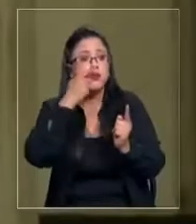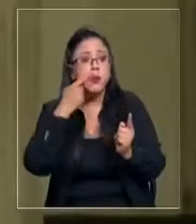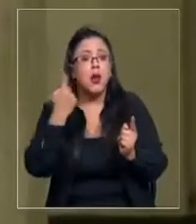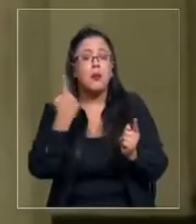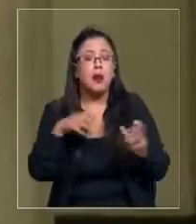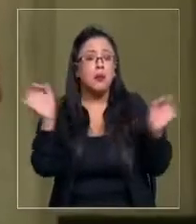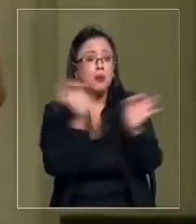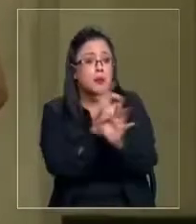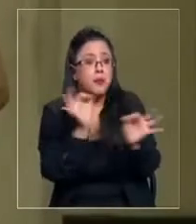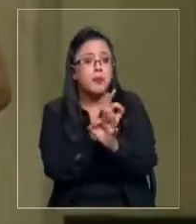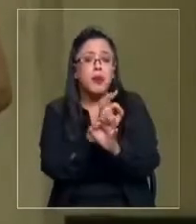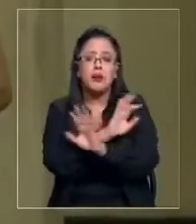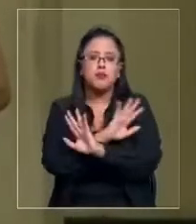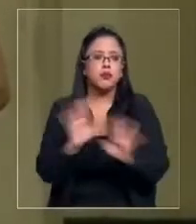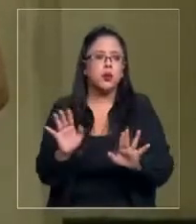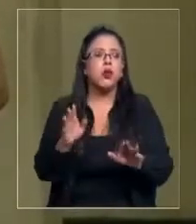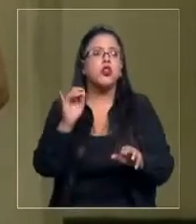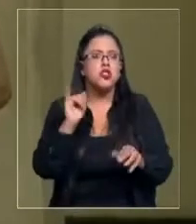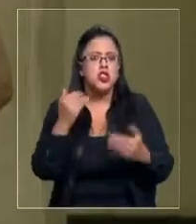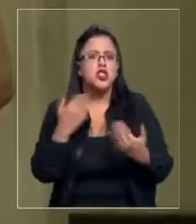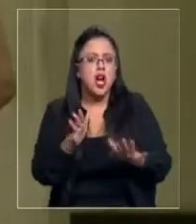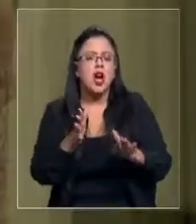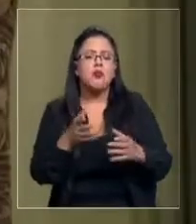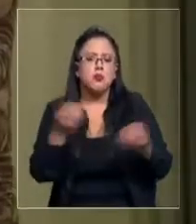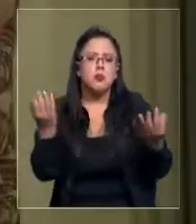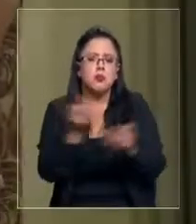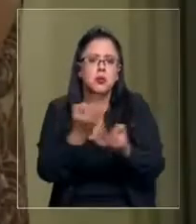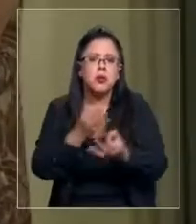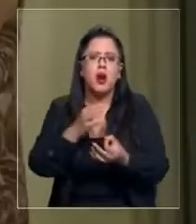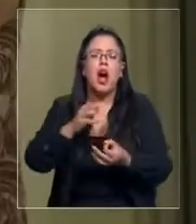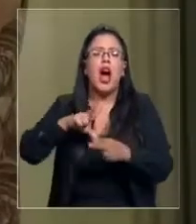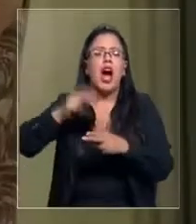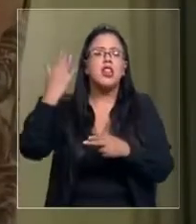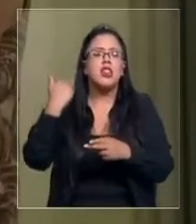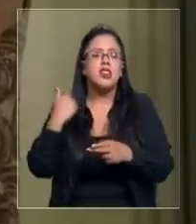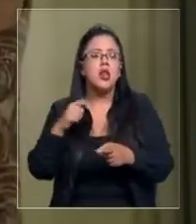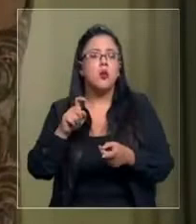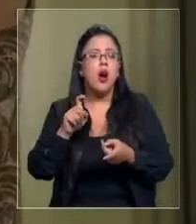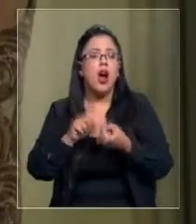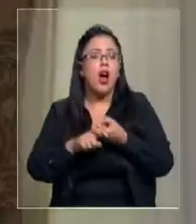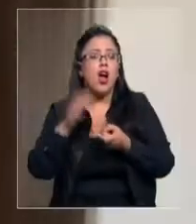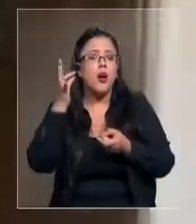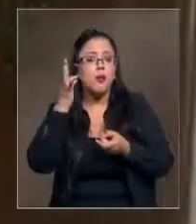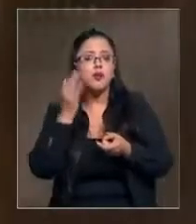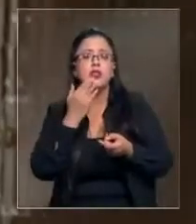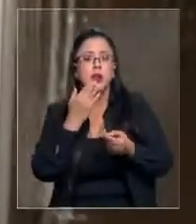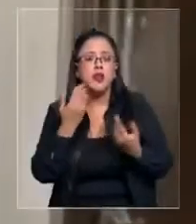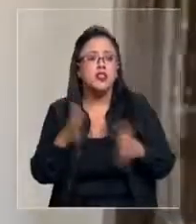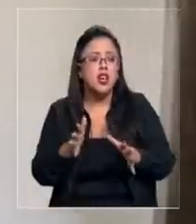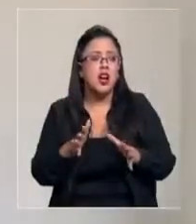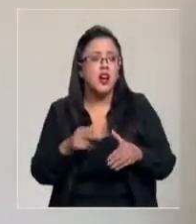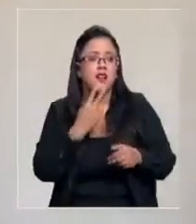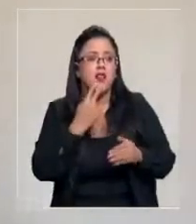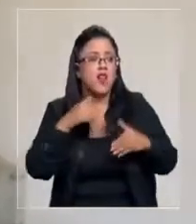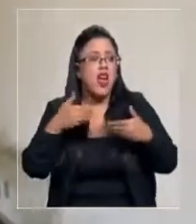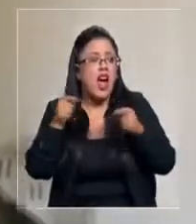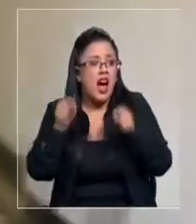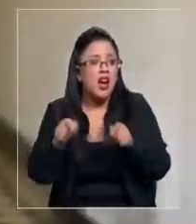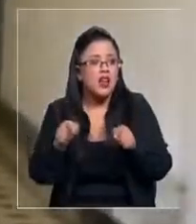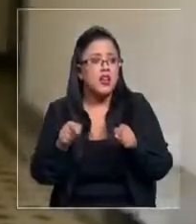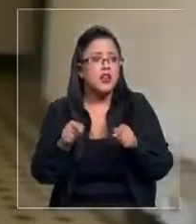quiso dar una entrevista. Sí, accedió a hablar con nosotros su expareja, también residente y ex miembro del Comité de Vecinos.